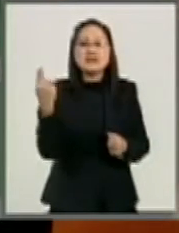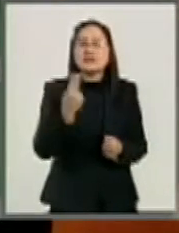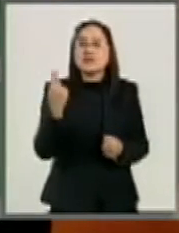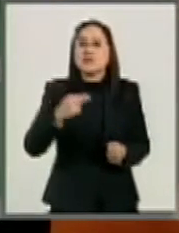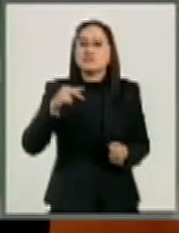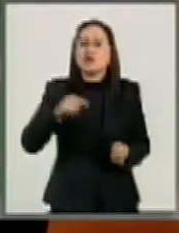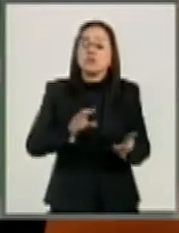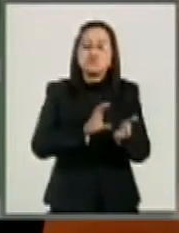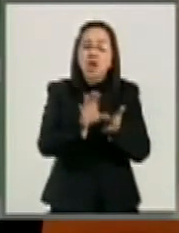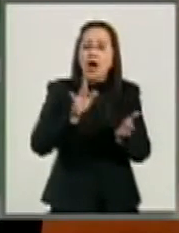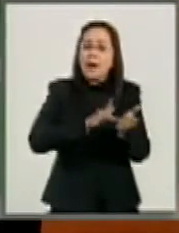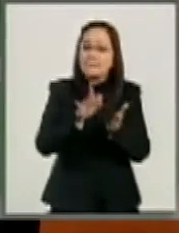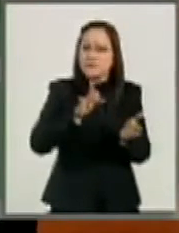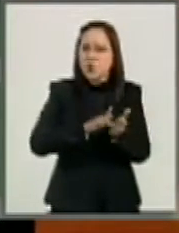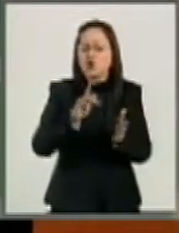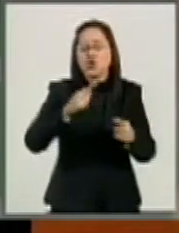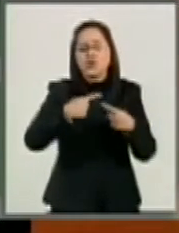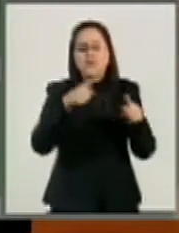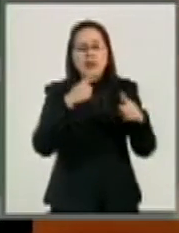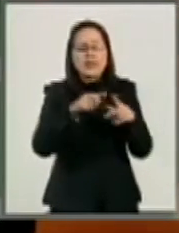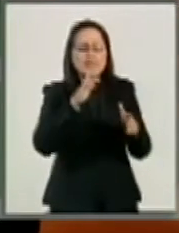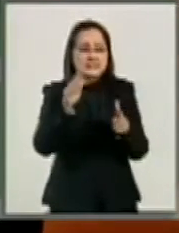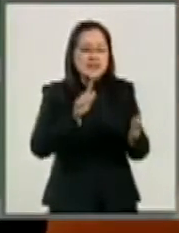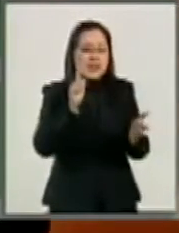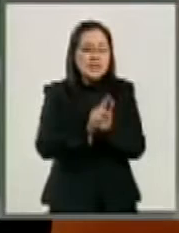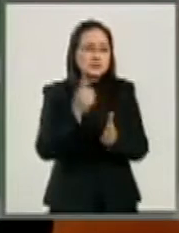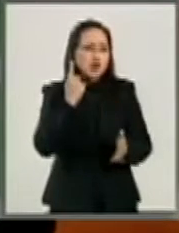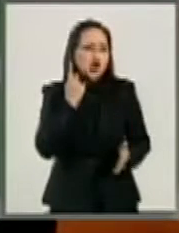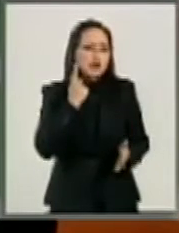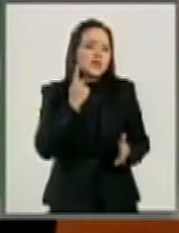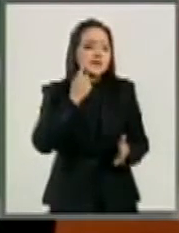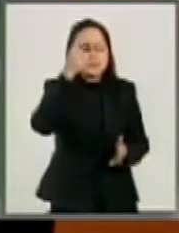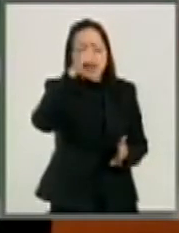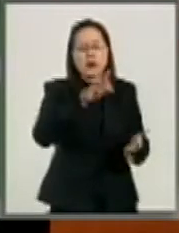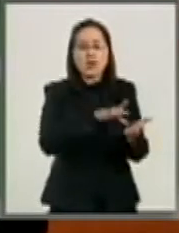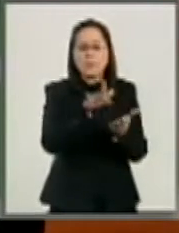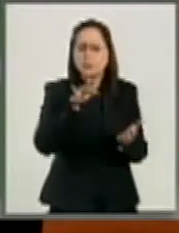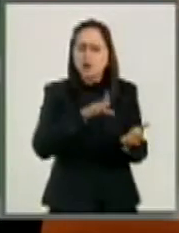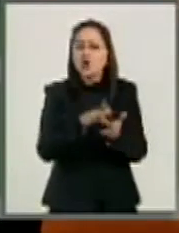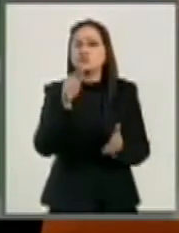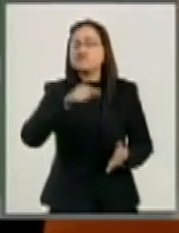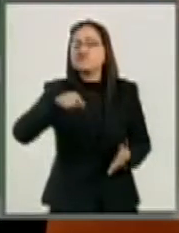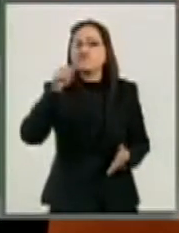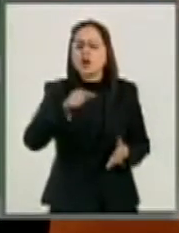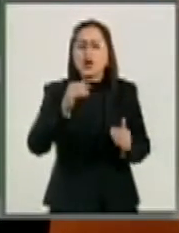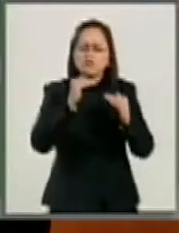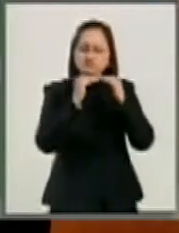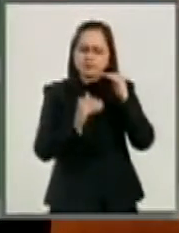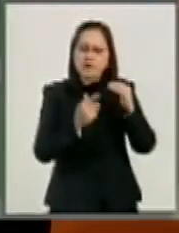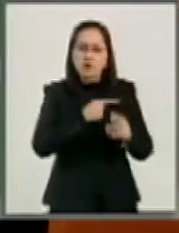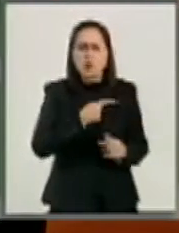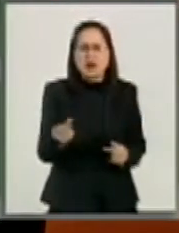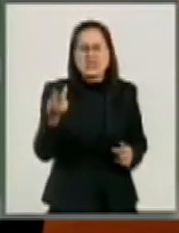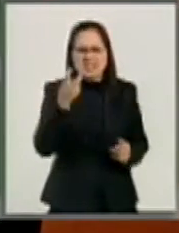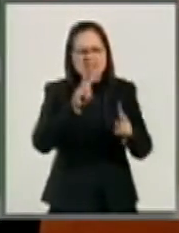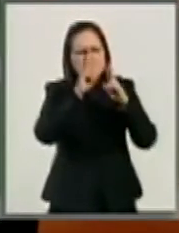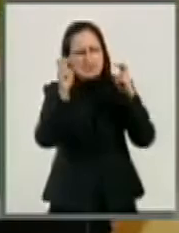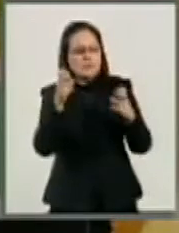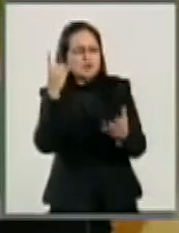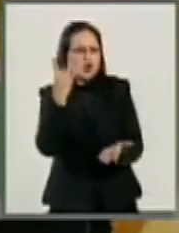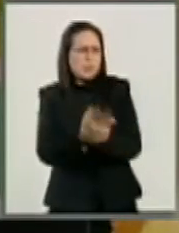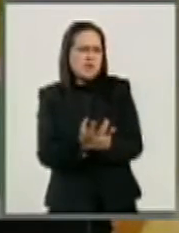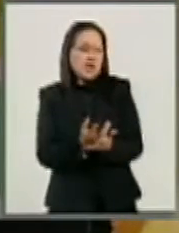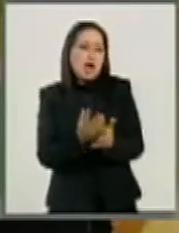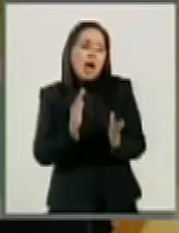radicalmente distintas a las existentes. El tema de la desigualdad y la pobreza no es un problema teórico o